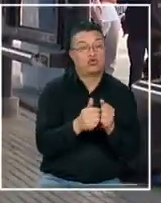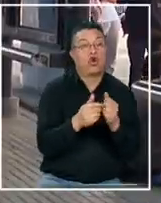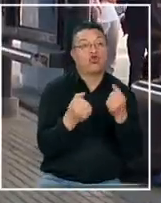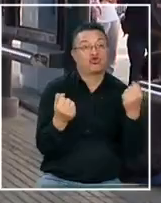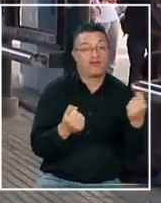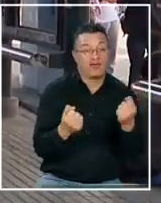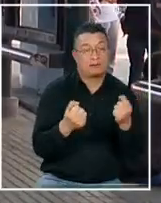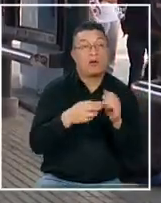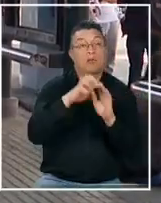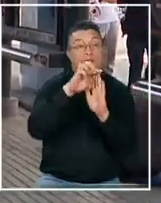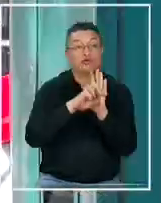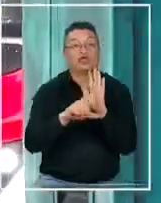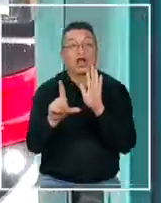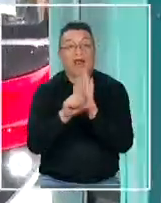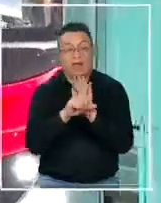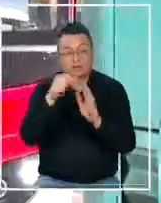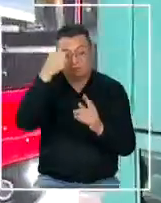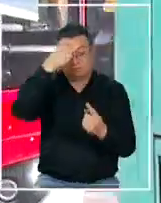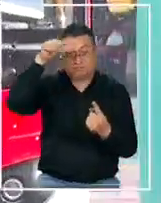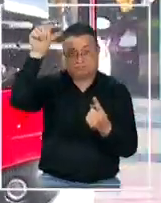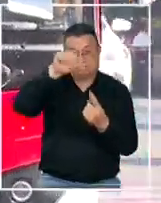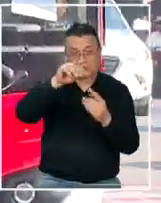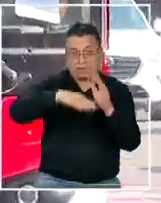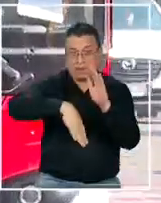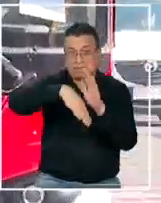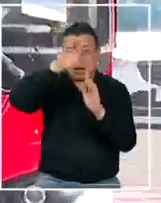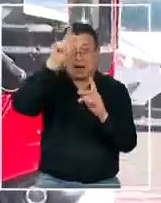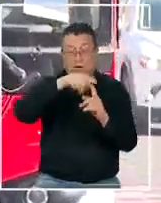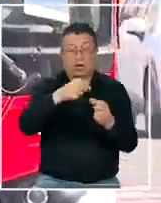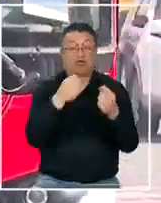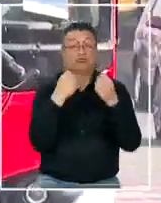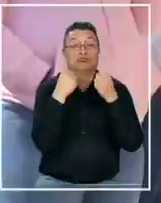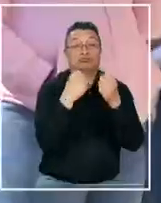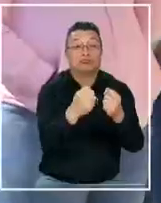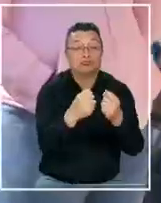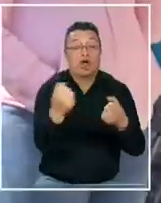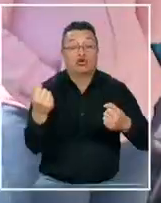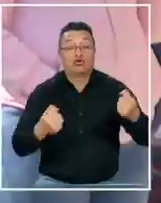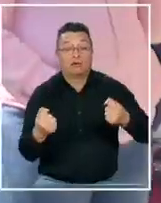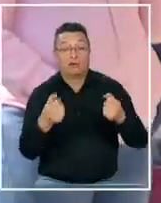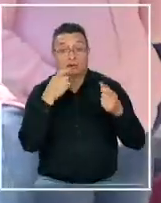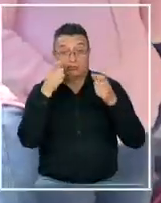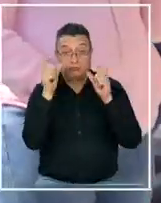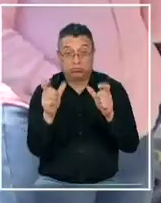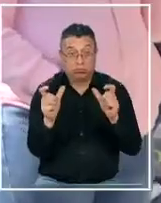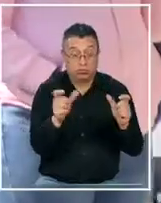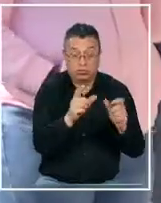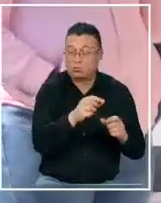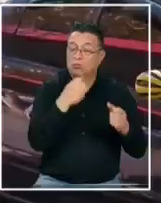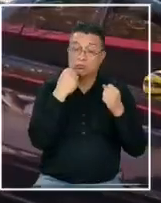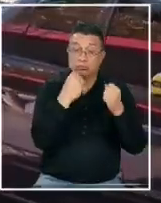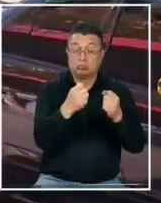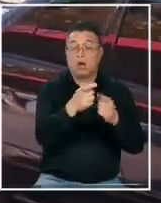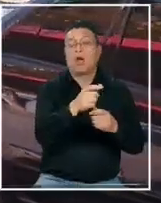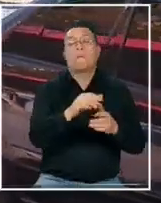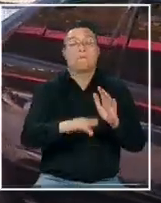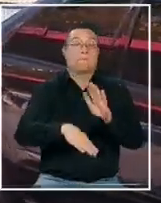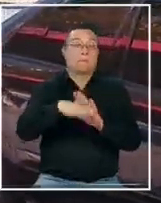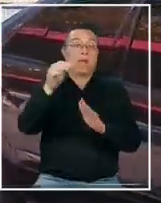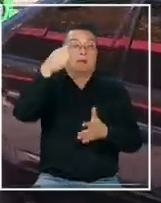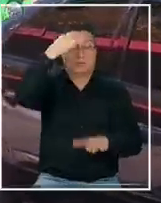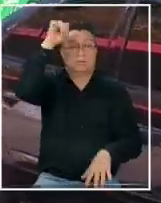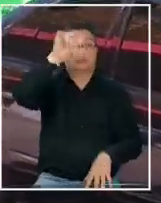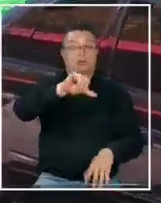proyecto de ley que aumente las sanciones a quienes agredan a conductores y fiscalizadores podrían ser de una